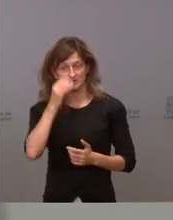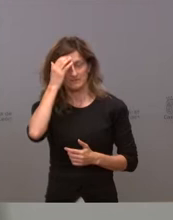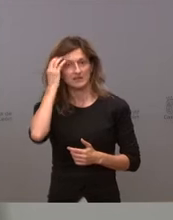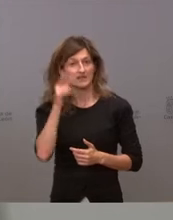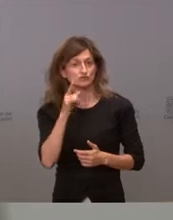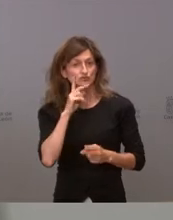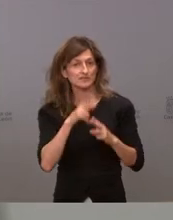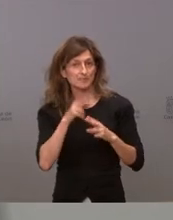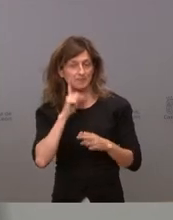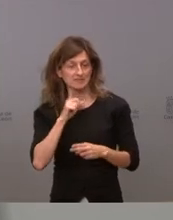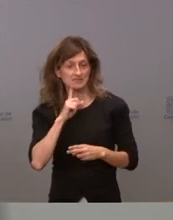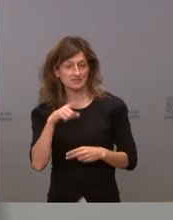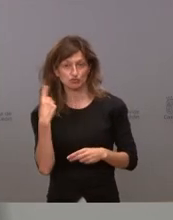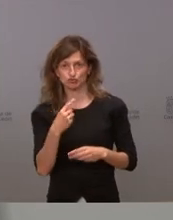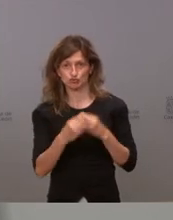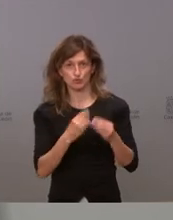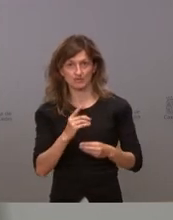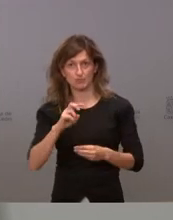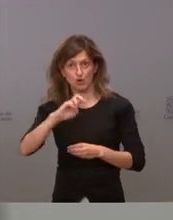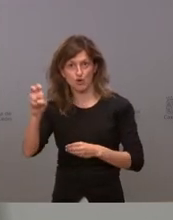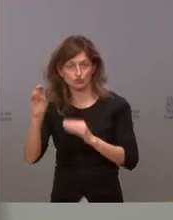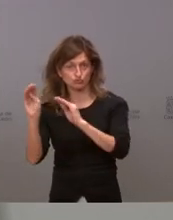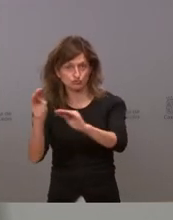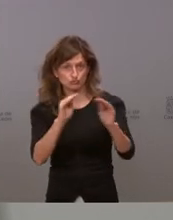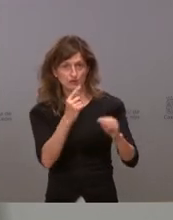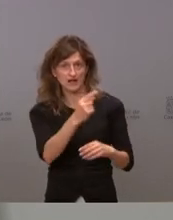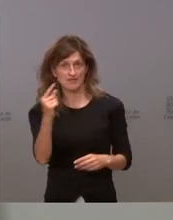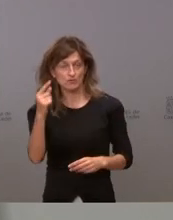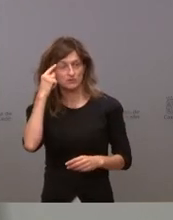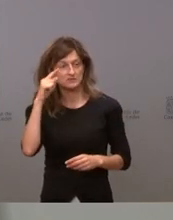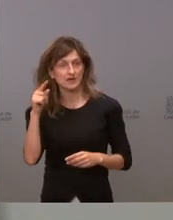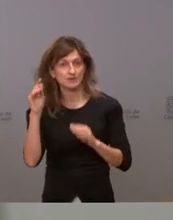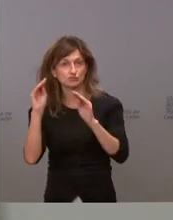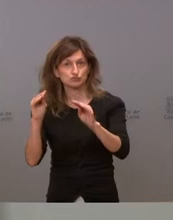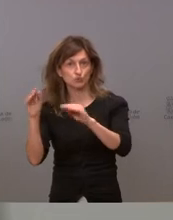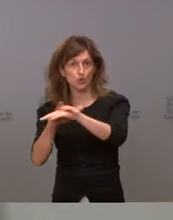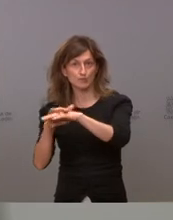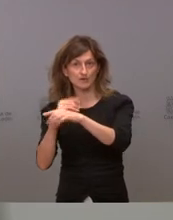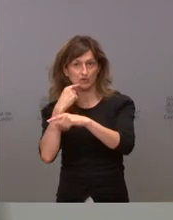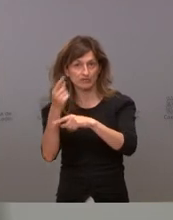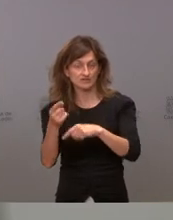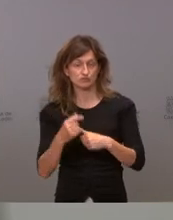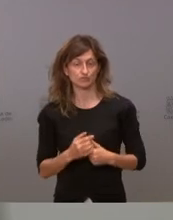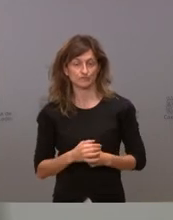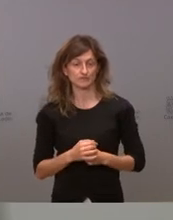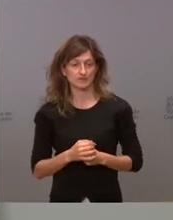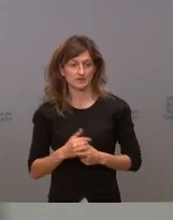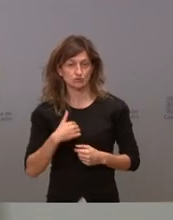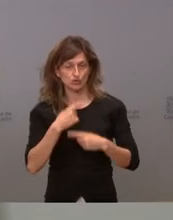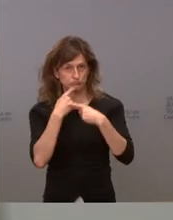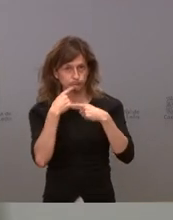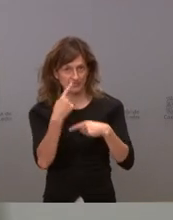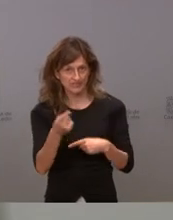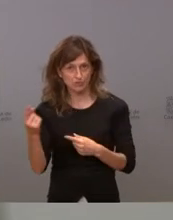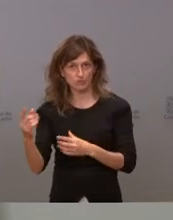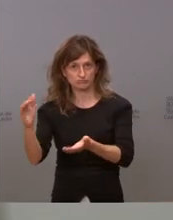mentir y nosotros no mentimos lo que hacen los demás cada uno sabe lo que le ha dicho el gobierno que le va a llegar yo le digo lo que nos llega y lo que